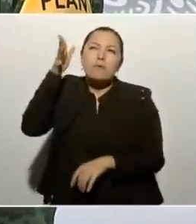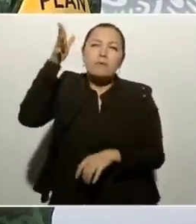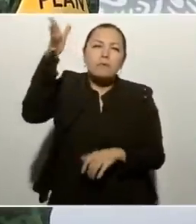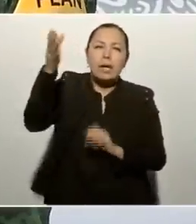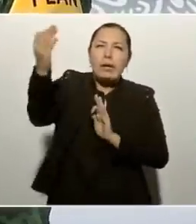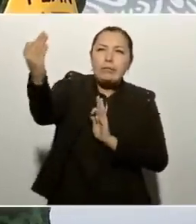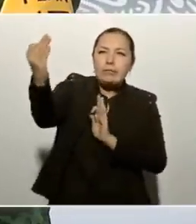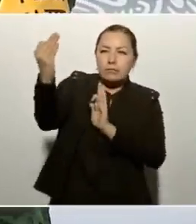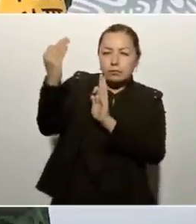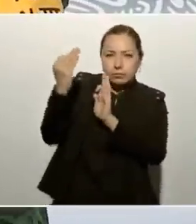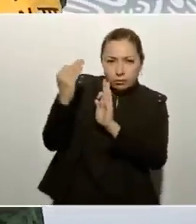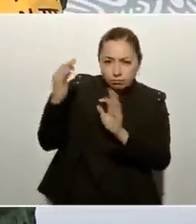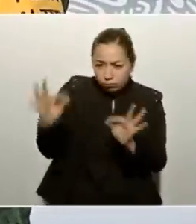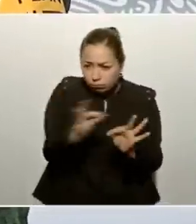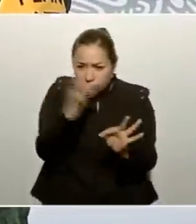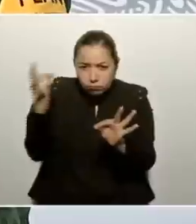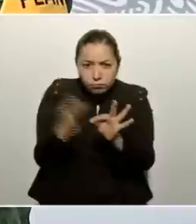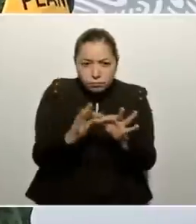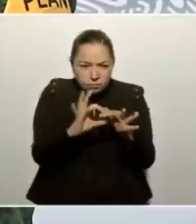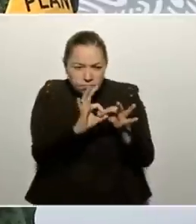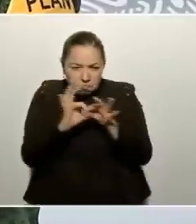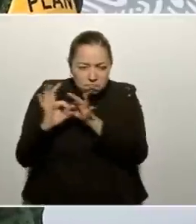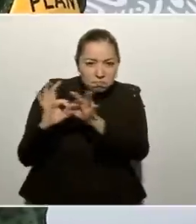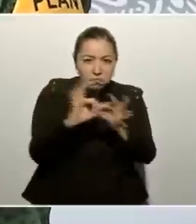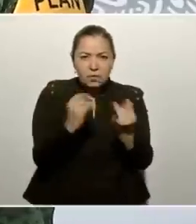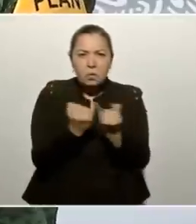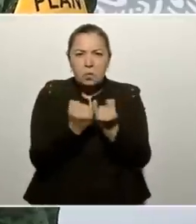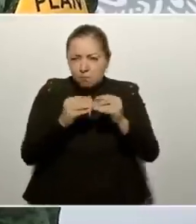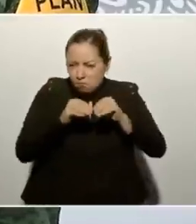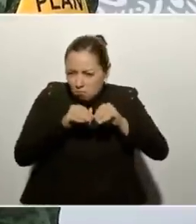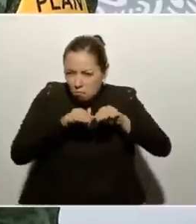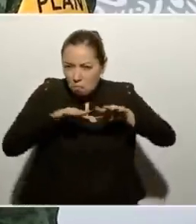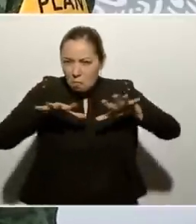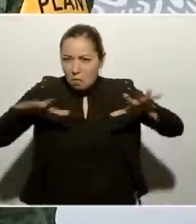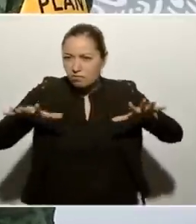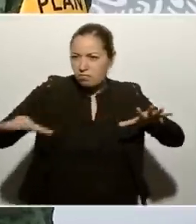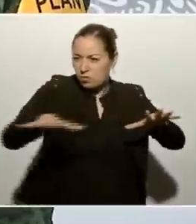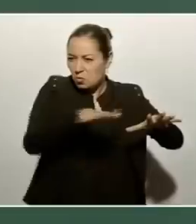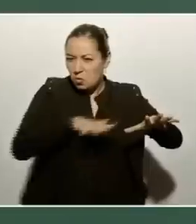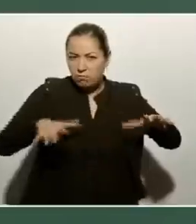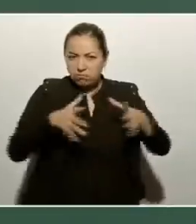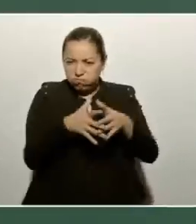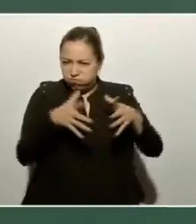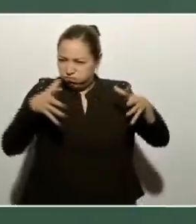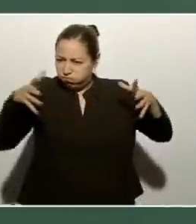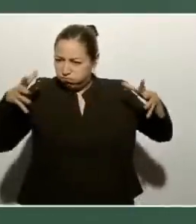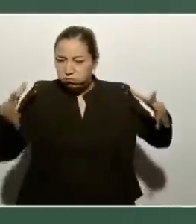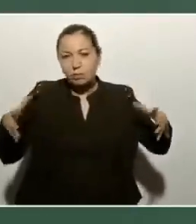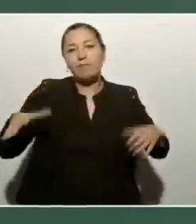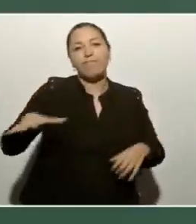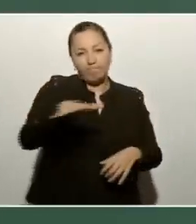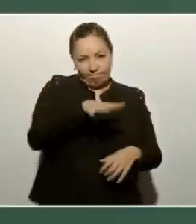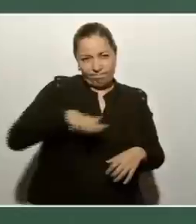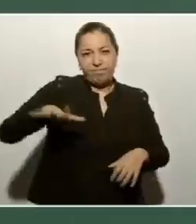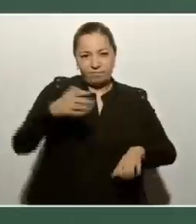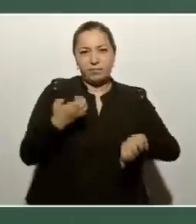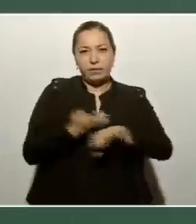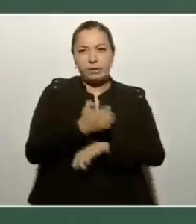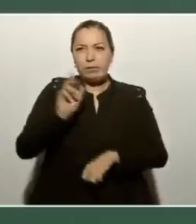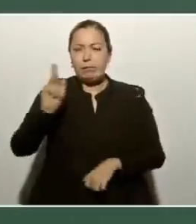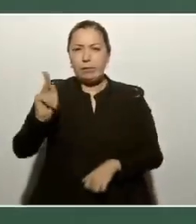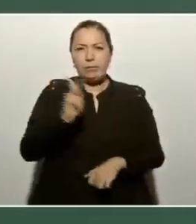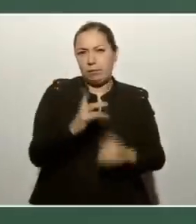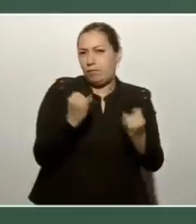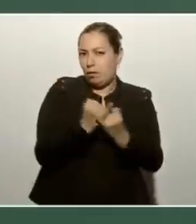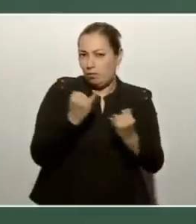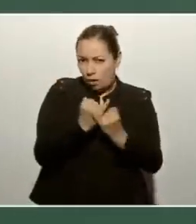totalmente y contará con un despliegue y cobertura territorial similar a la del Ejército, a